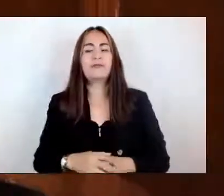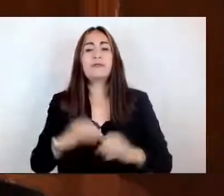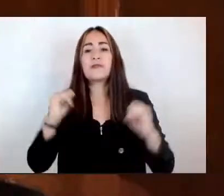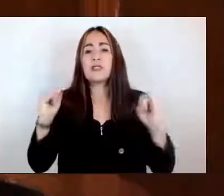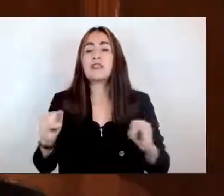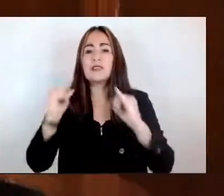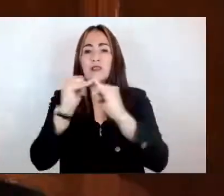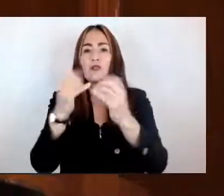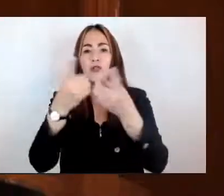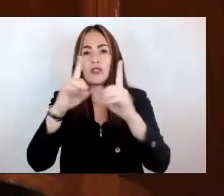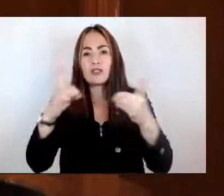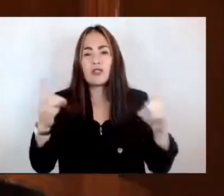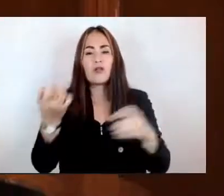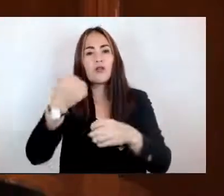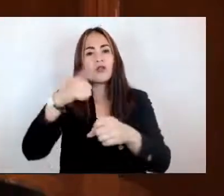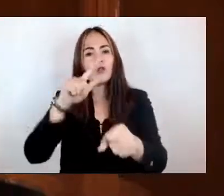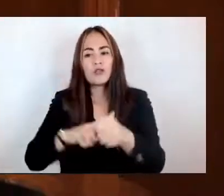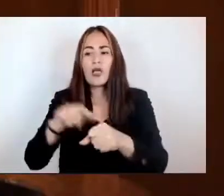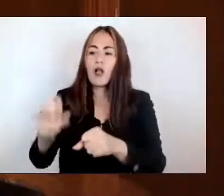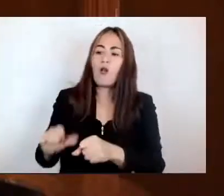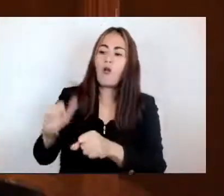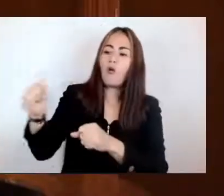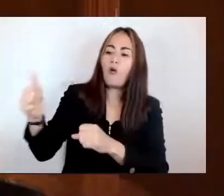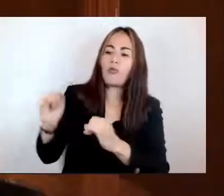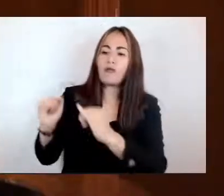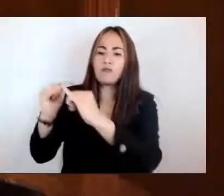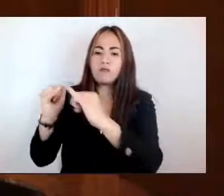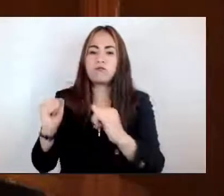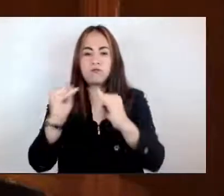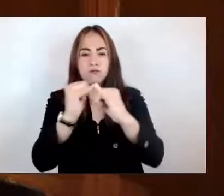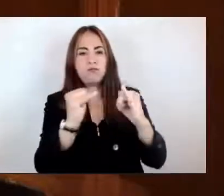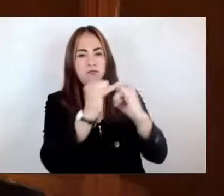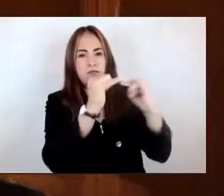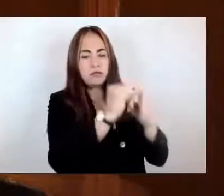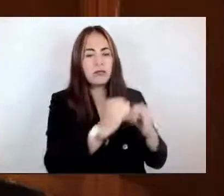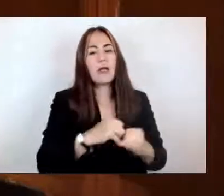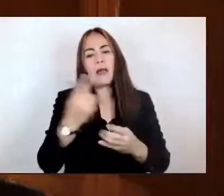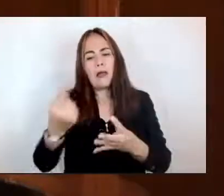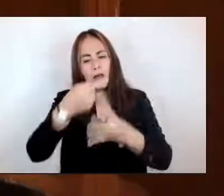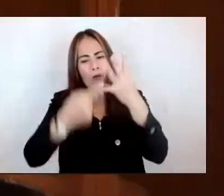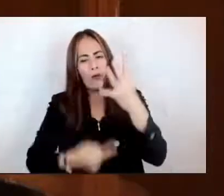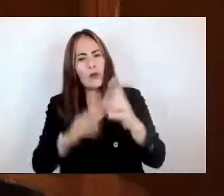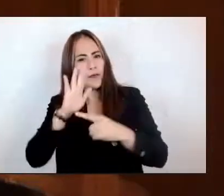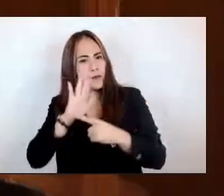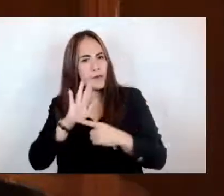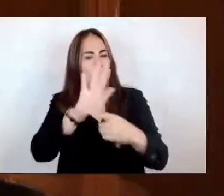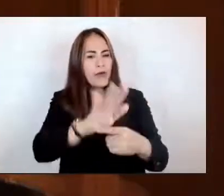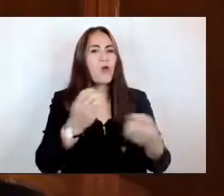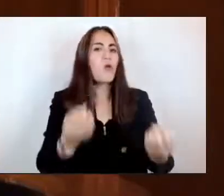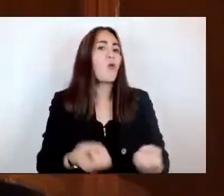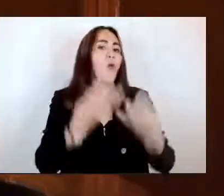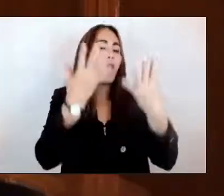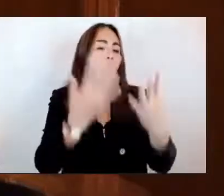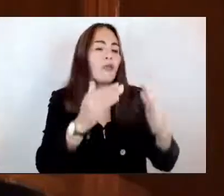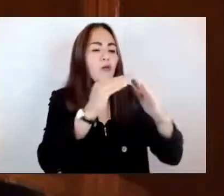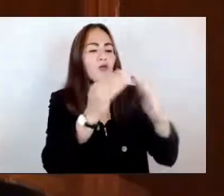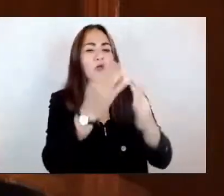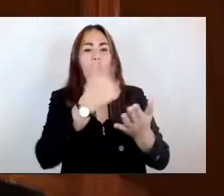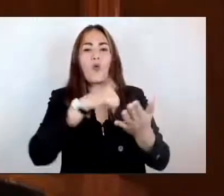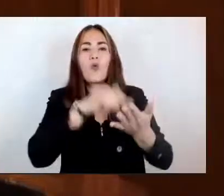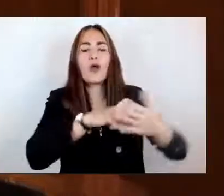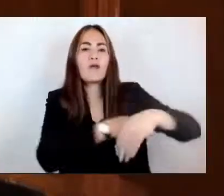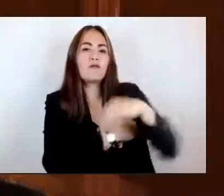Social y otras instituciones, dio a conocer el Censo de Alojamientos de Asistencia Social. El Censo